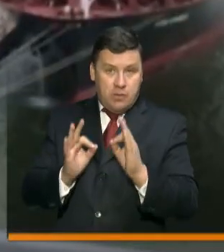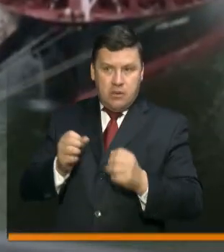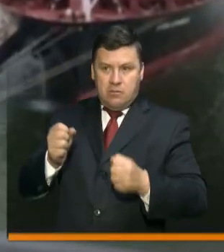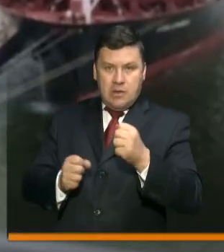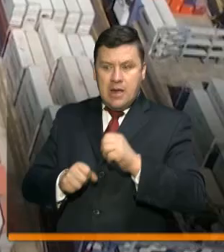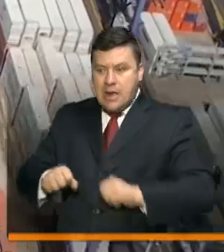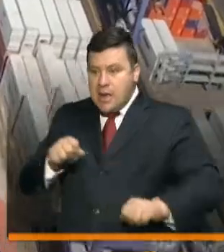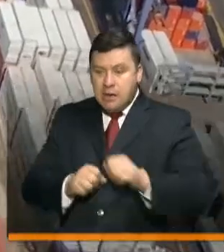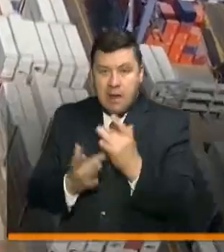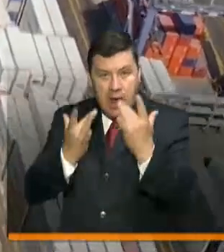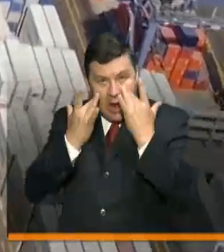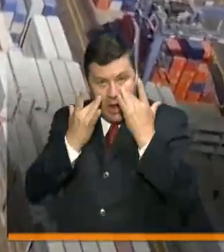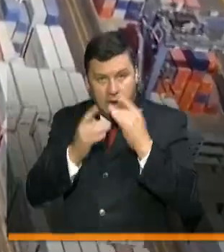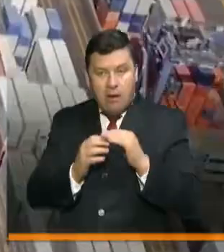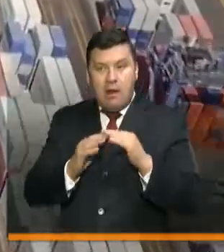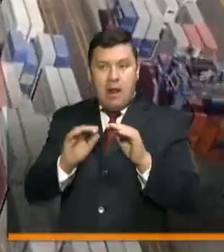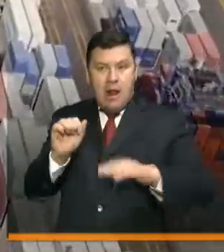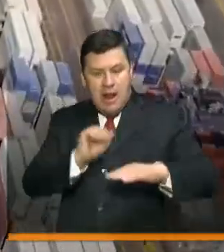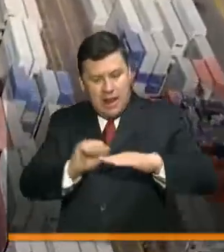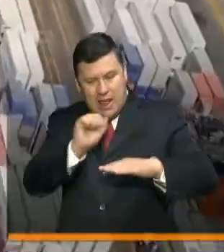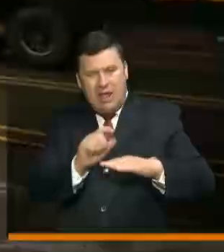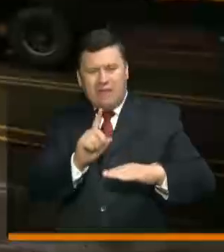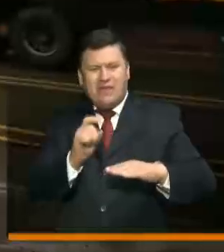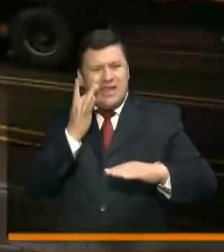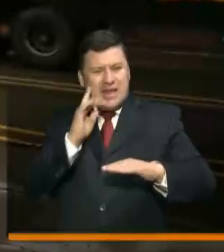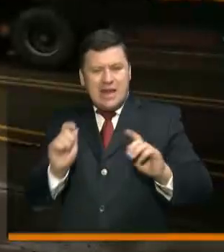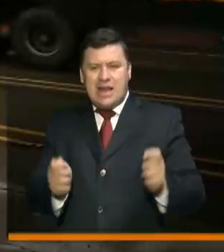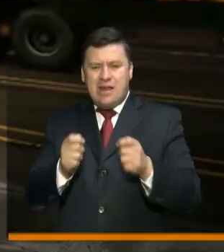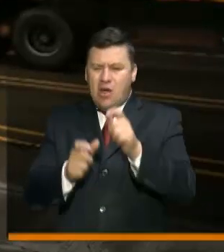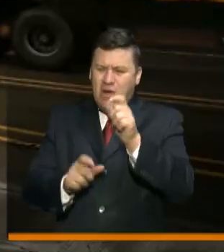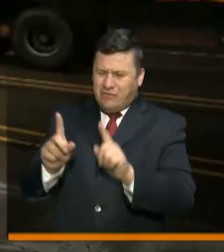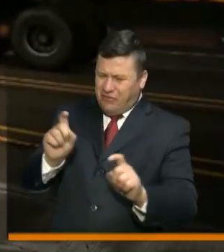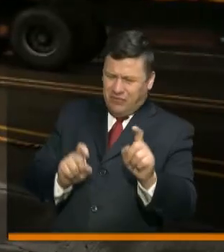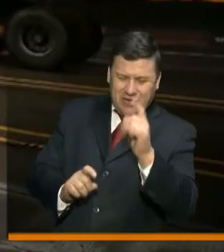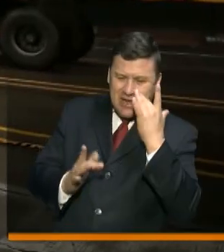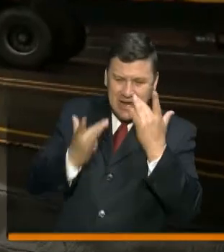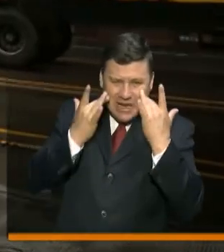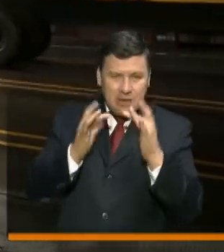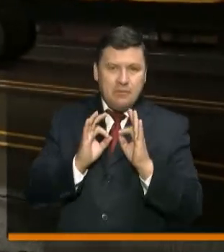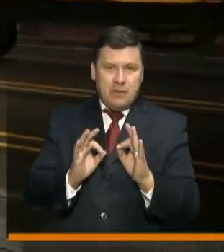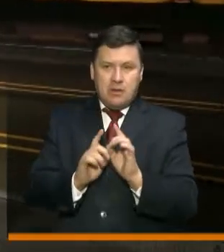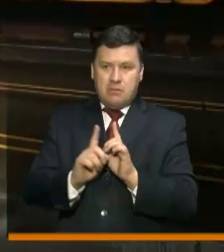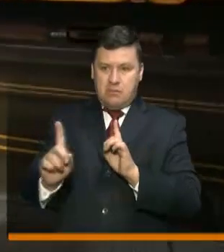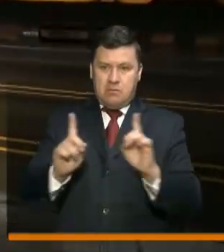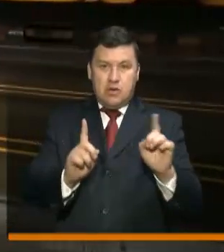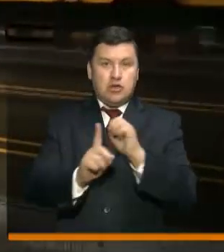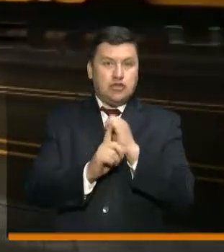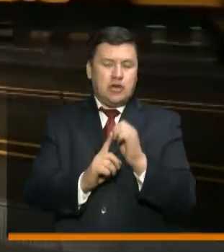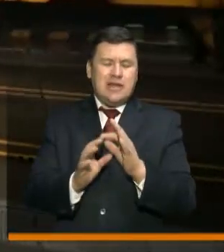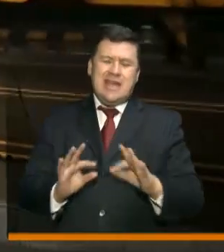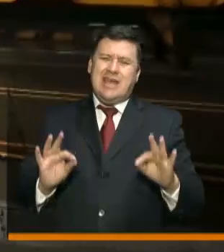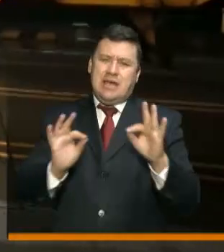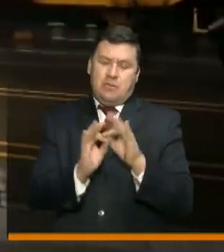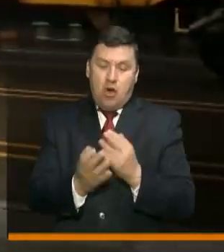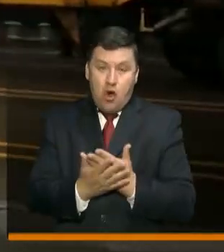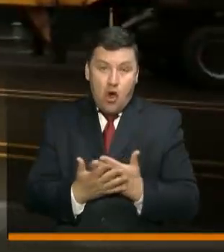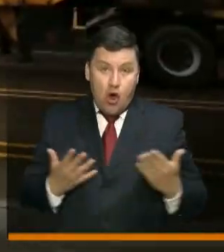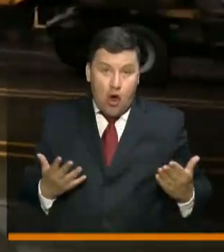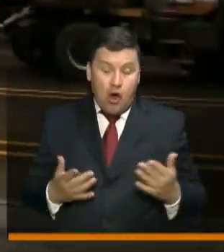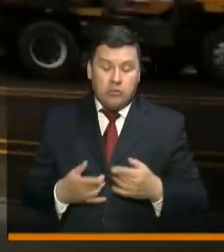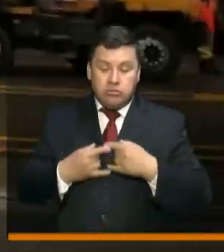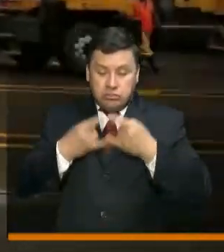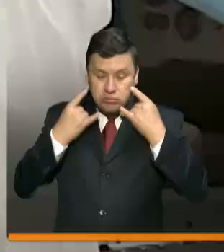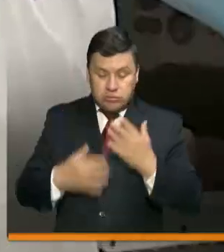condiciones de aseo óptimas de lavar casa. Desinfectar los salvavidas y demás elementos. Mantener el distanciamiento social y usar elementos de protección